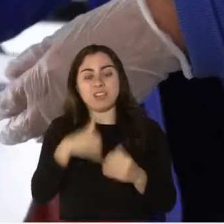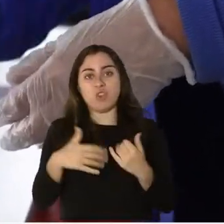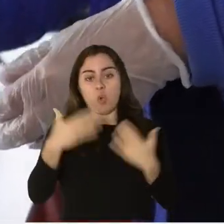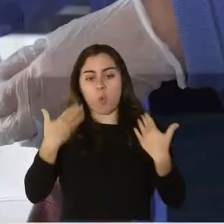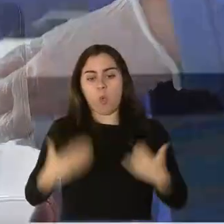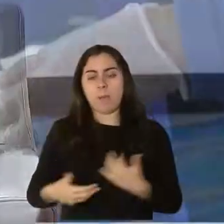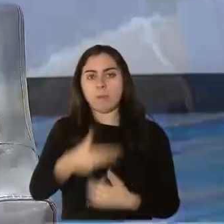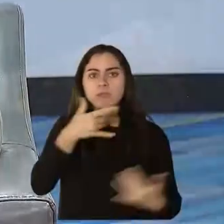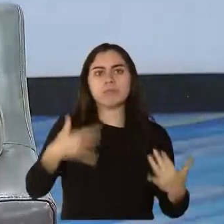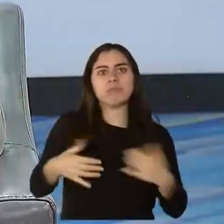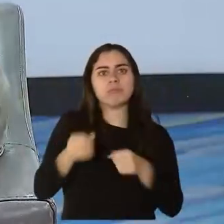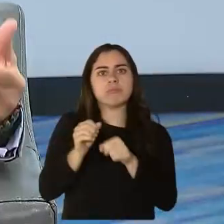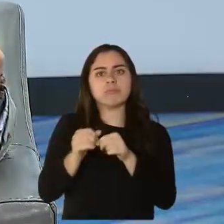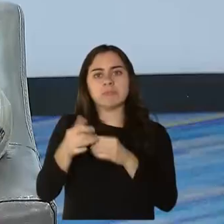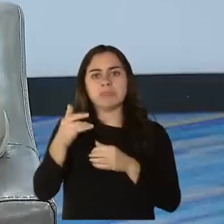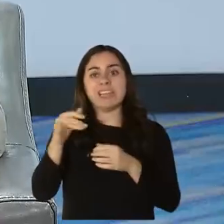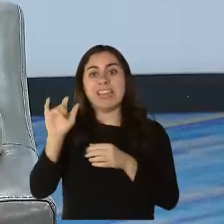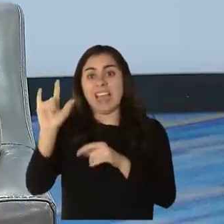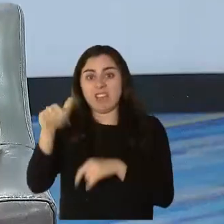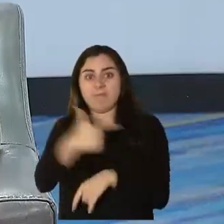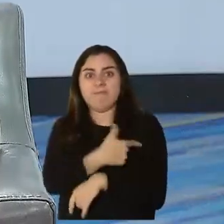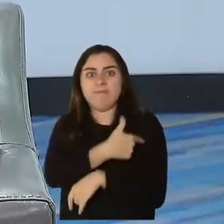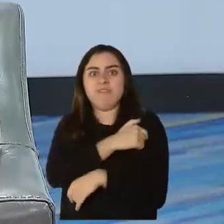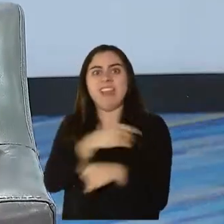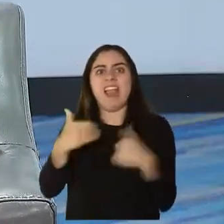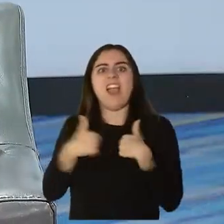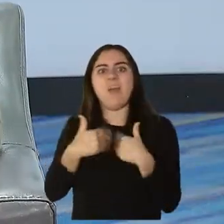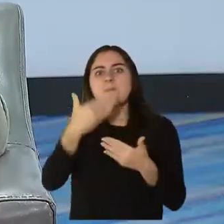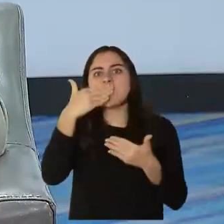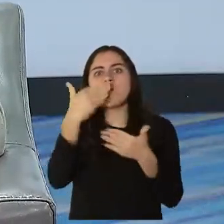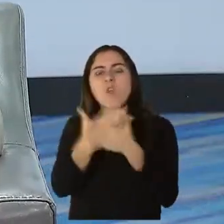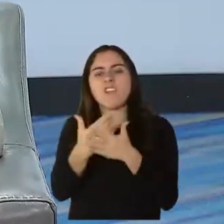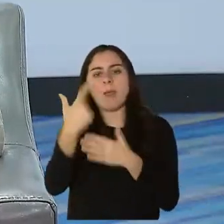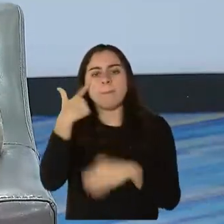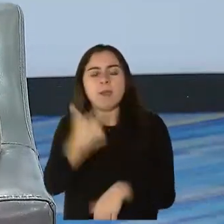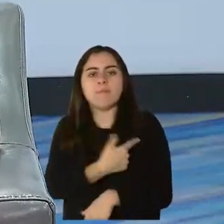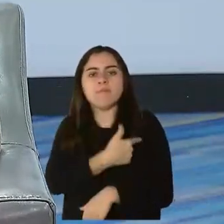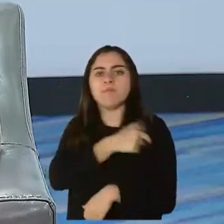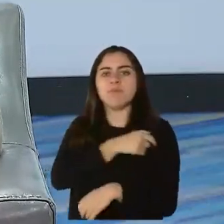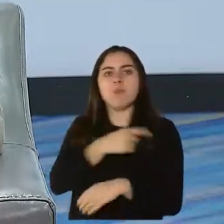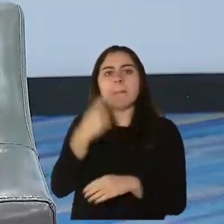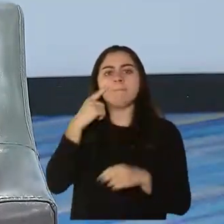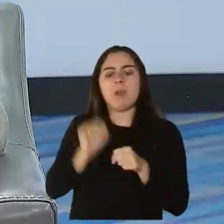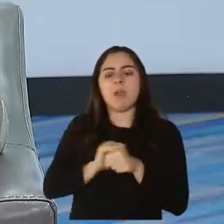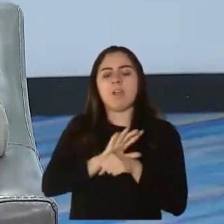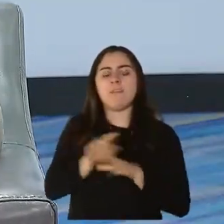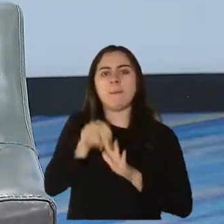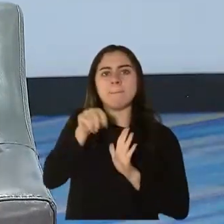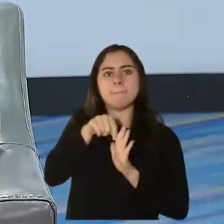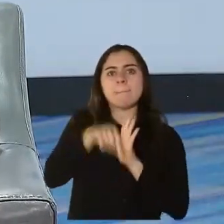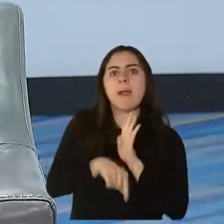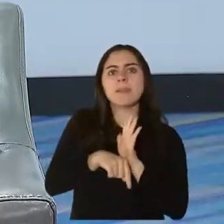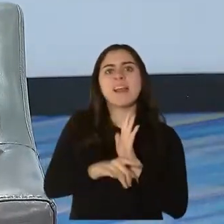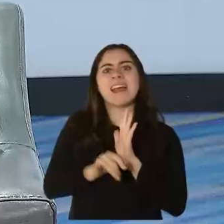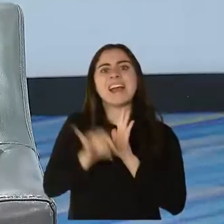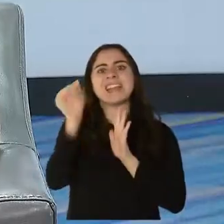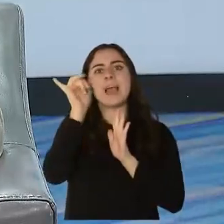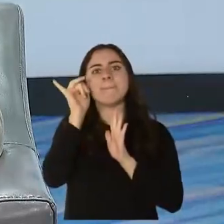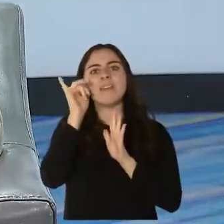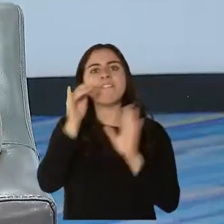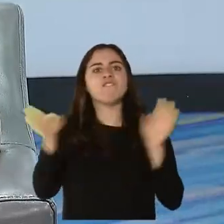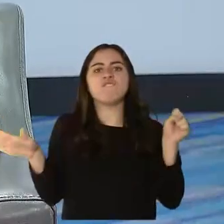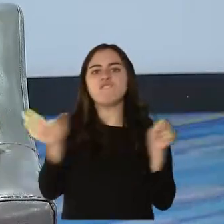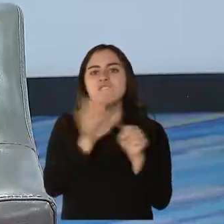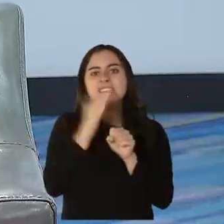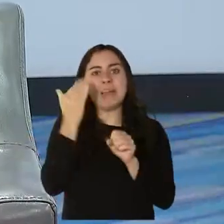importante para matar el virus, para mantener una memoria y para conjuntamente con los anticuerpos estimular a que el sistema inmune elimine el virus. Así